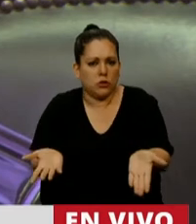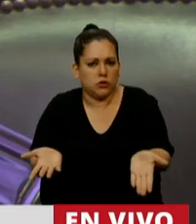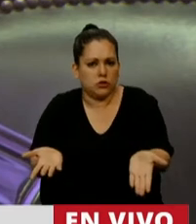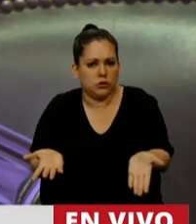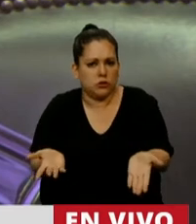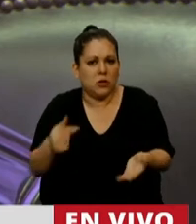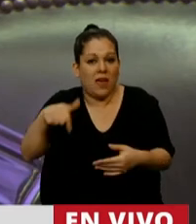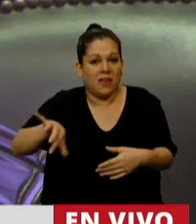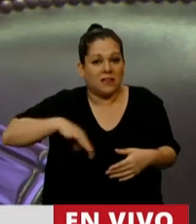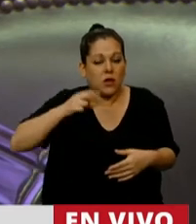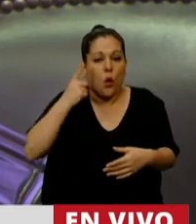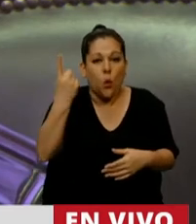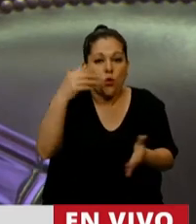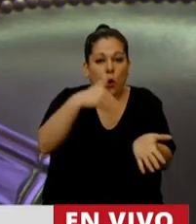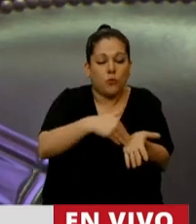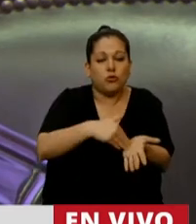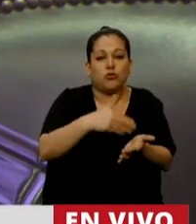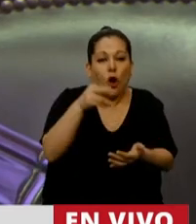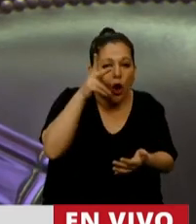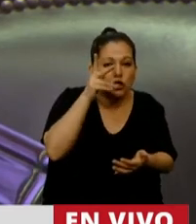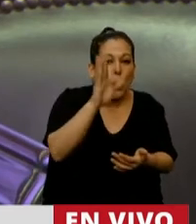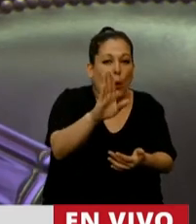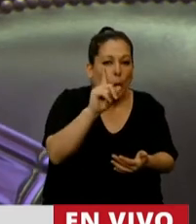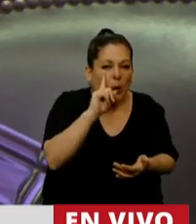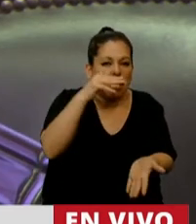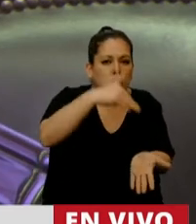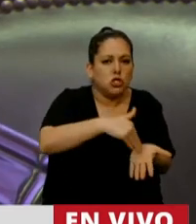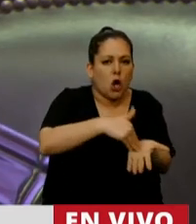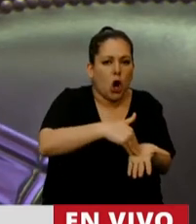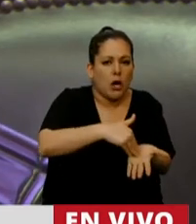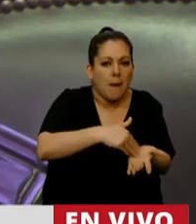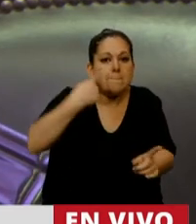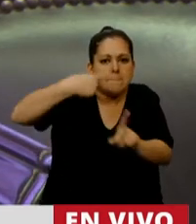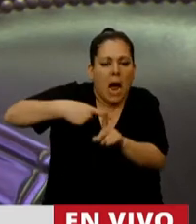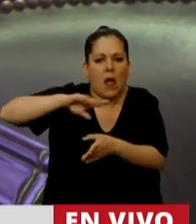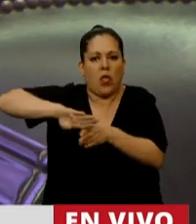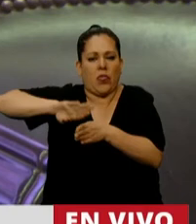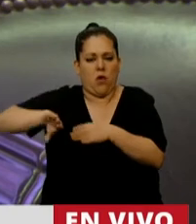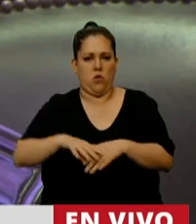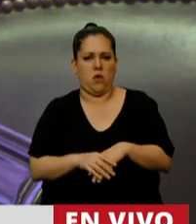año 1.8 billones, el año que viene 1.2 y además endeudamiento.